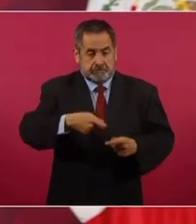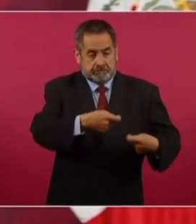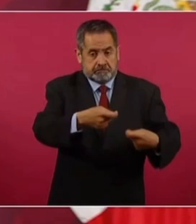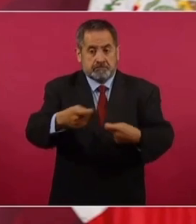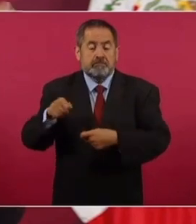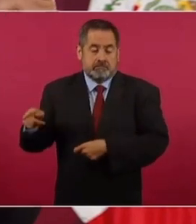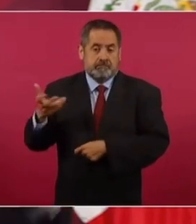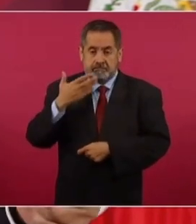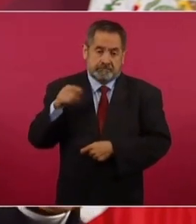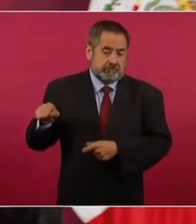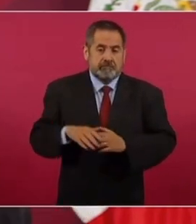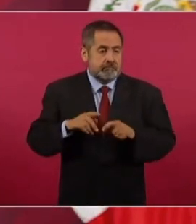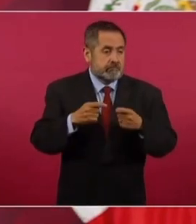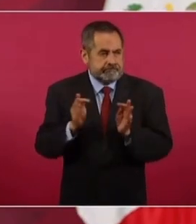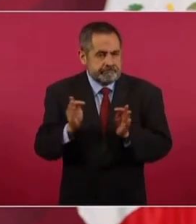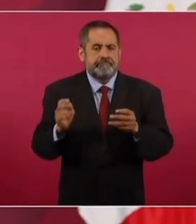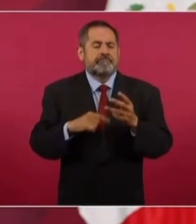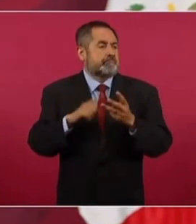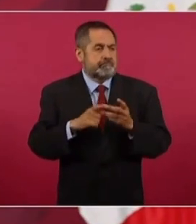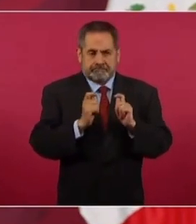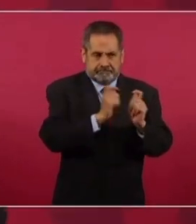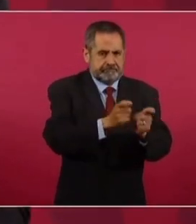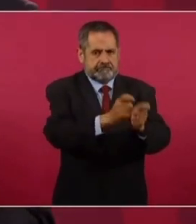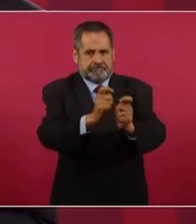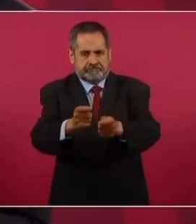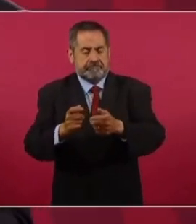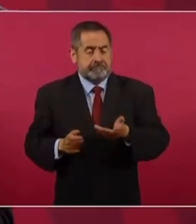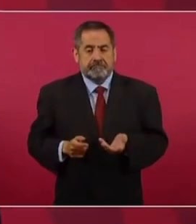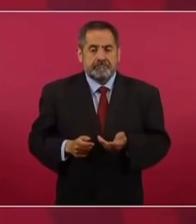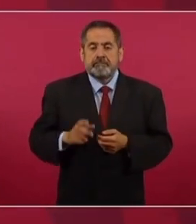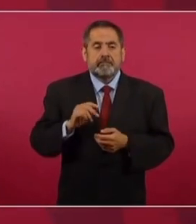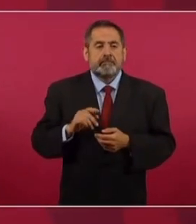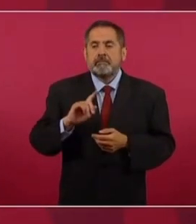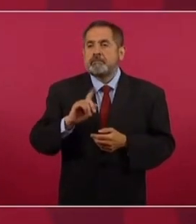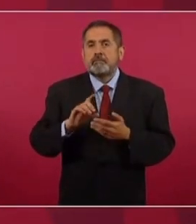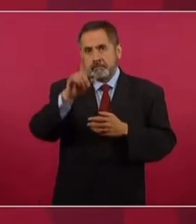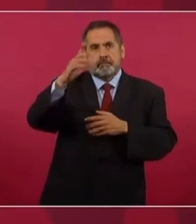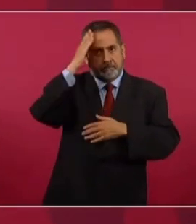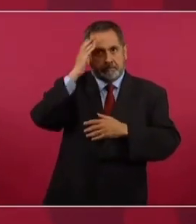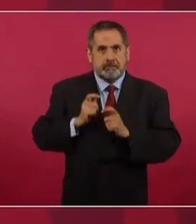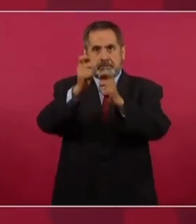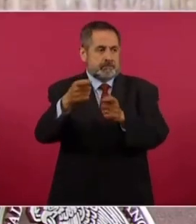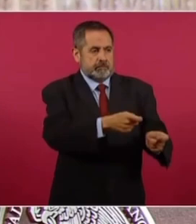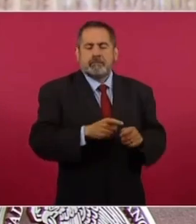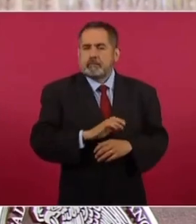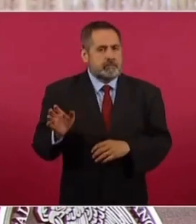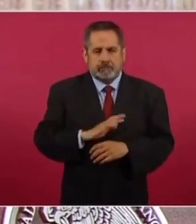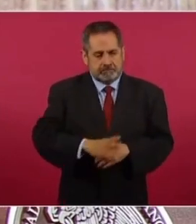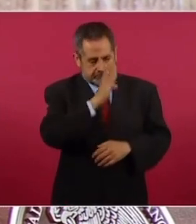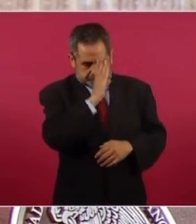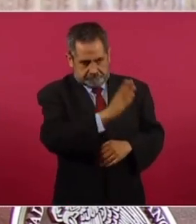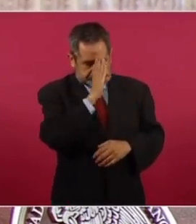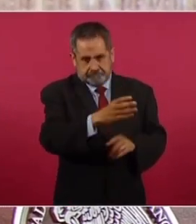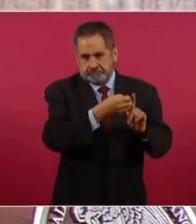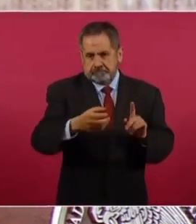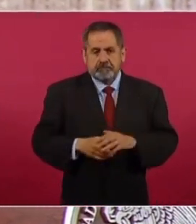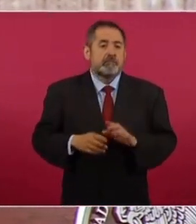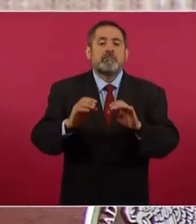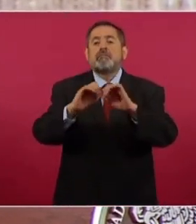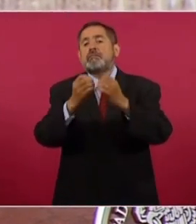casa electrodomésticos. Nada que se le da arriba a las autoridades. O soy la organización